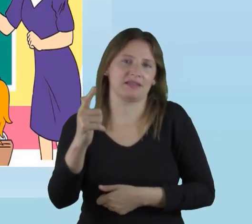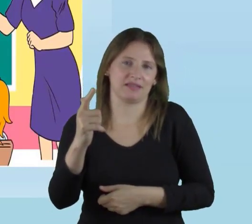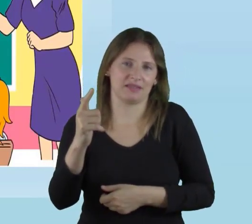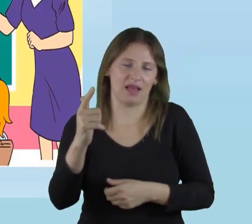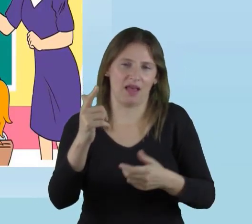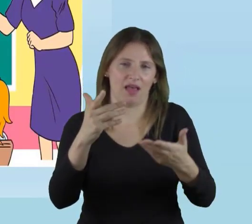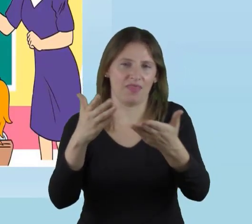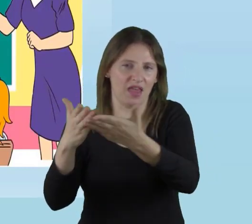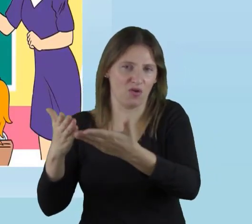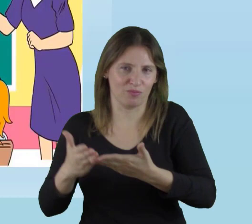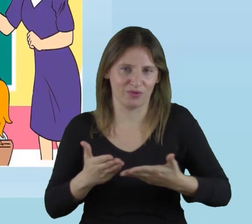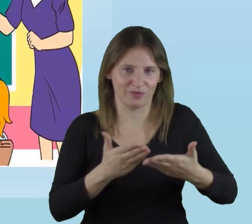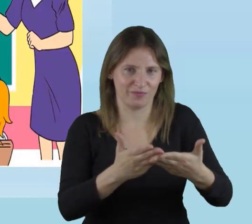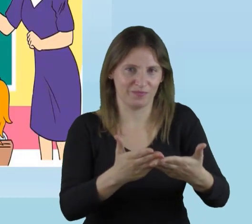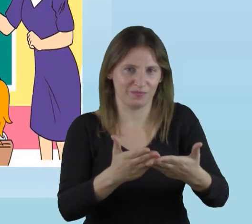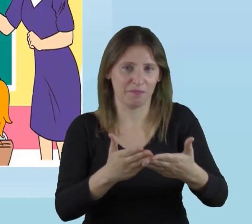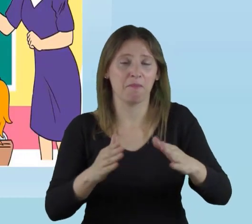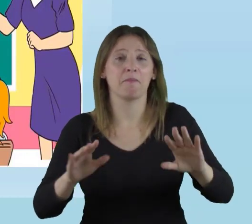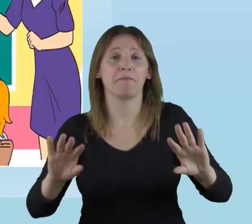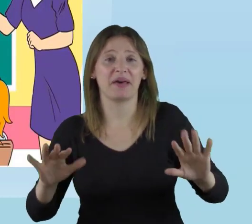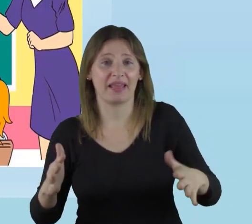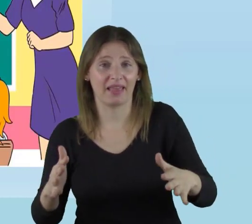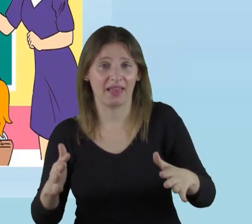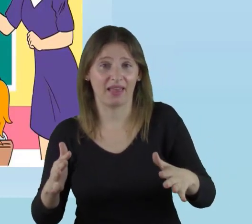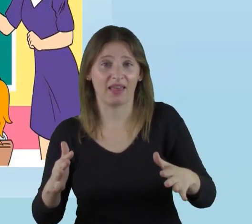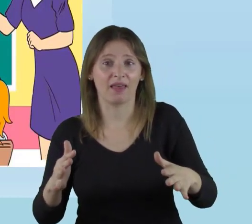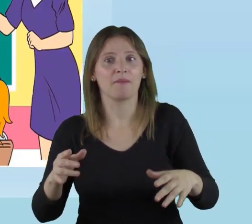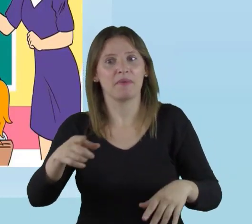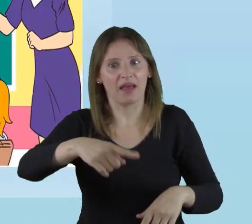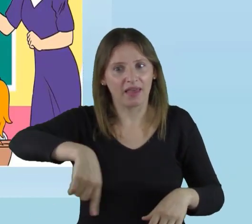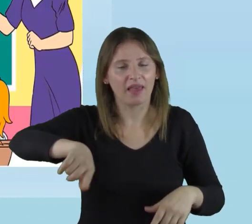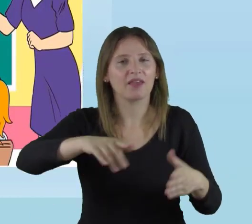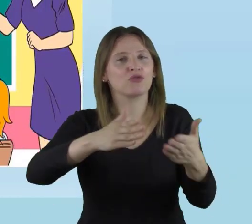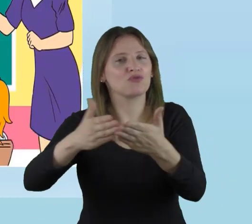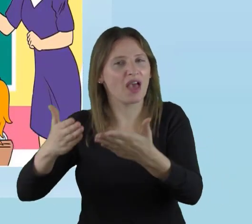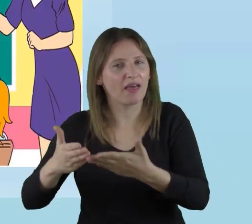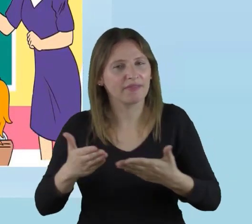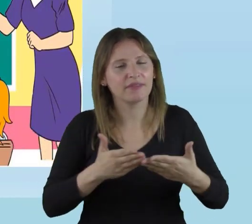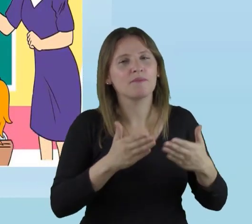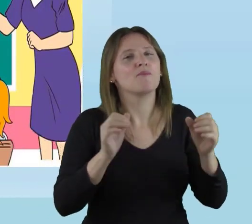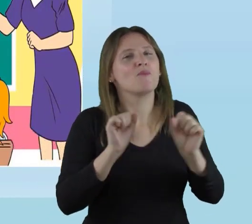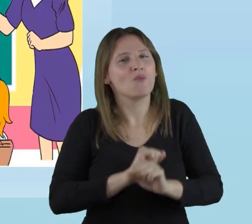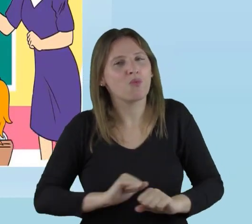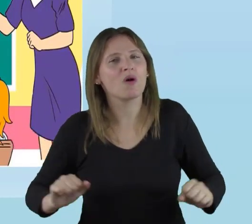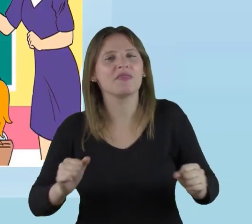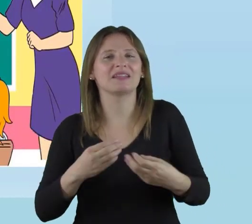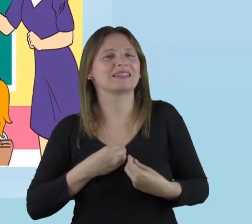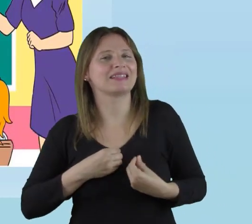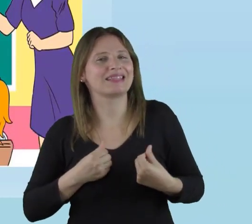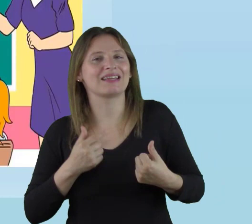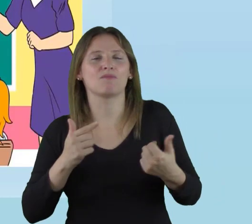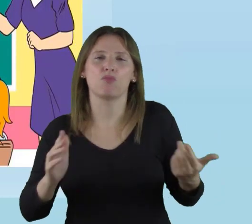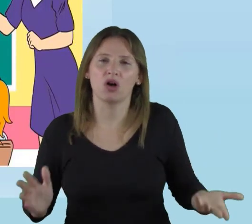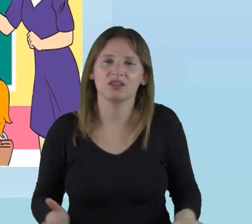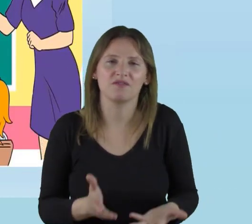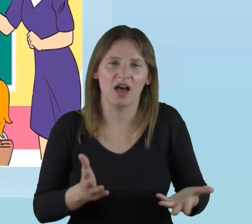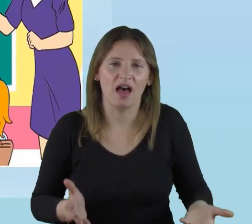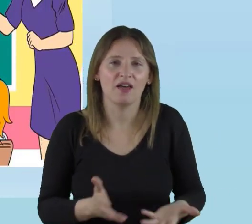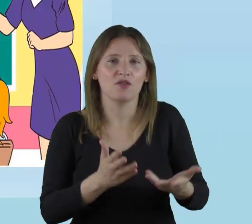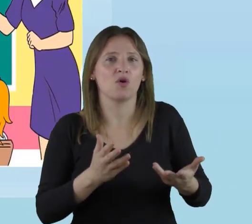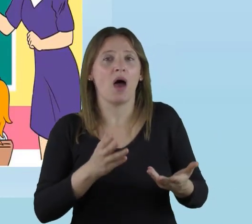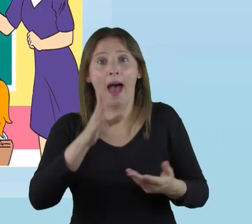las competencias de los actuales de estos estudiantes. ¿Para qué? Para que ellos puedan